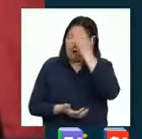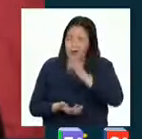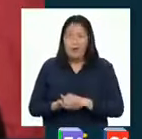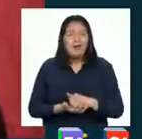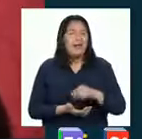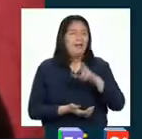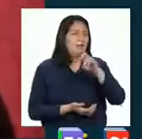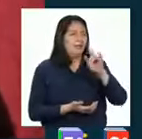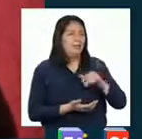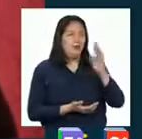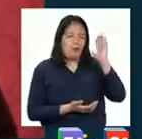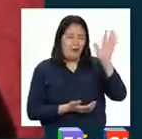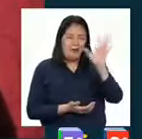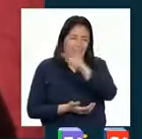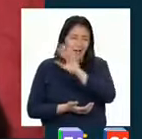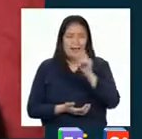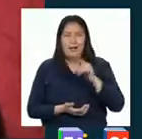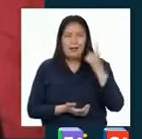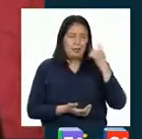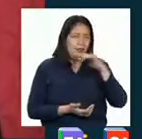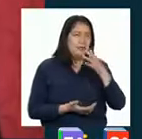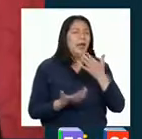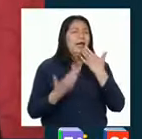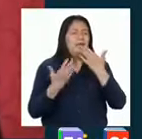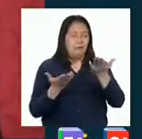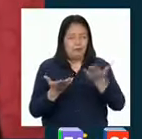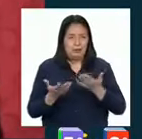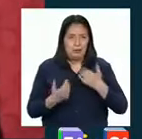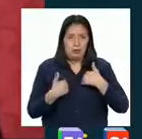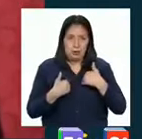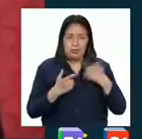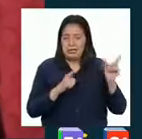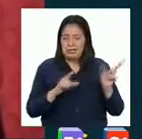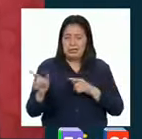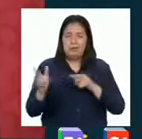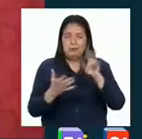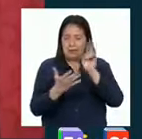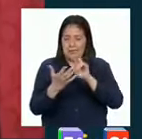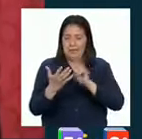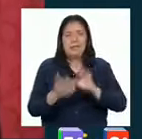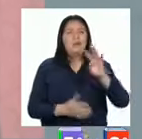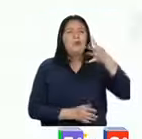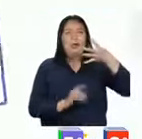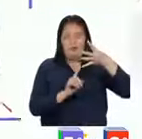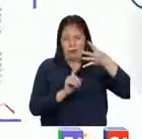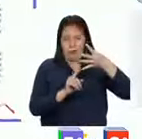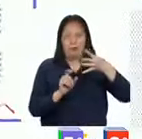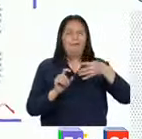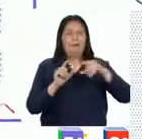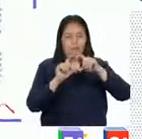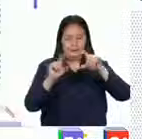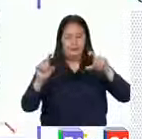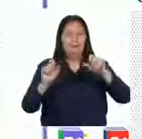Hola a todas y a todos. Gracias por invitarme. Estoy lista para leer el cuarto párrafo.